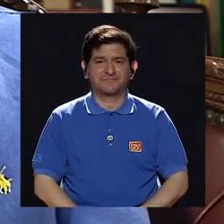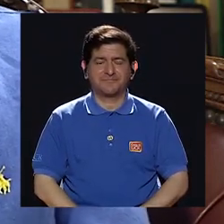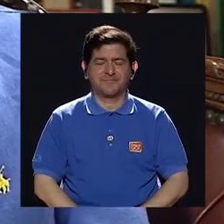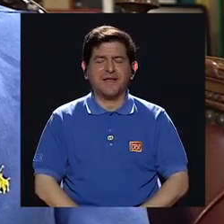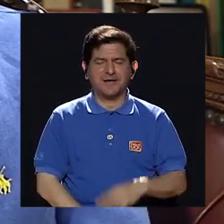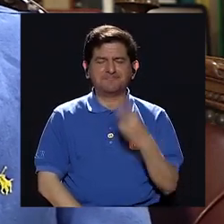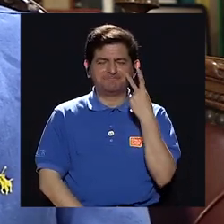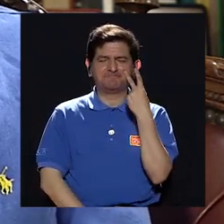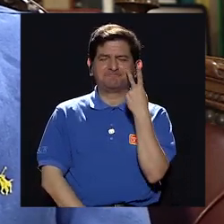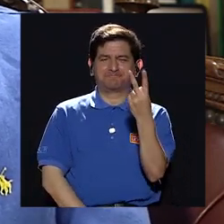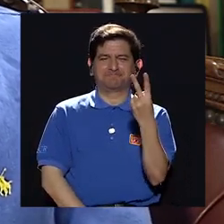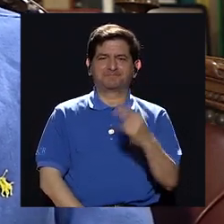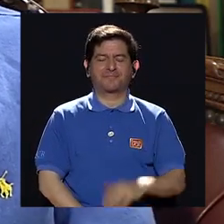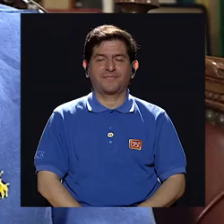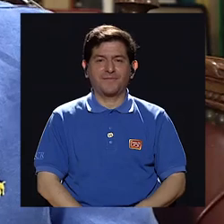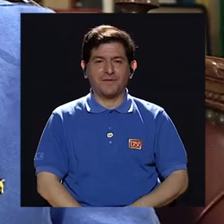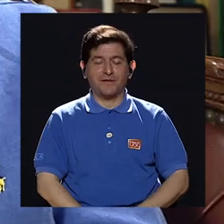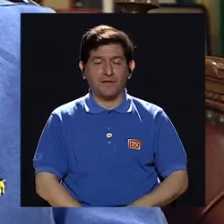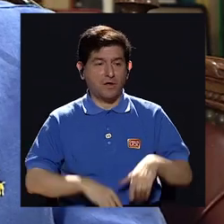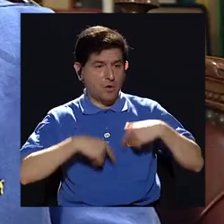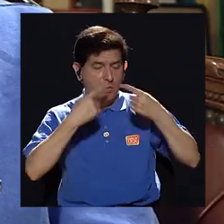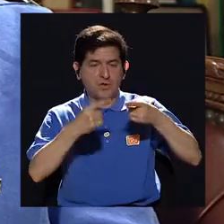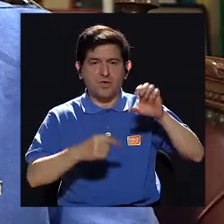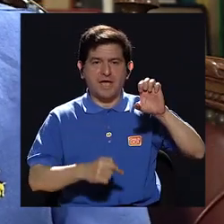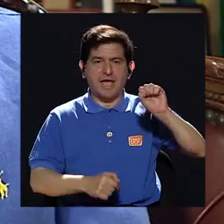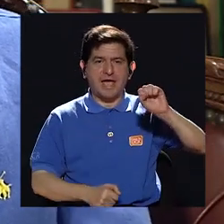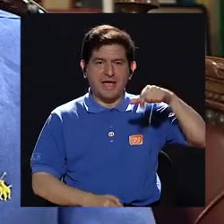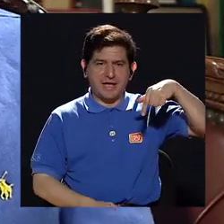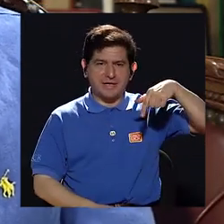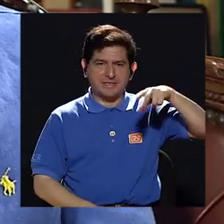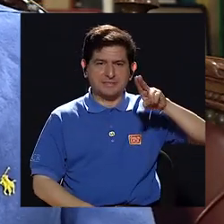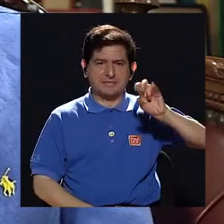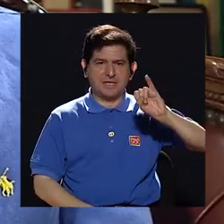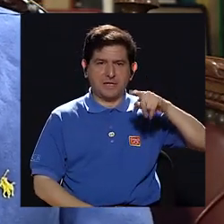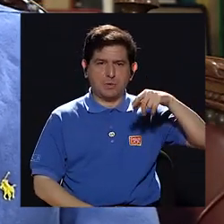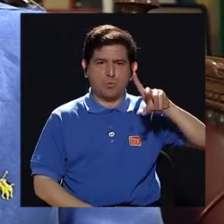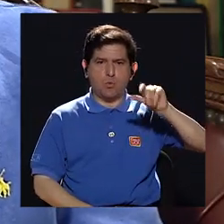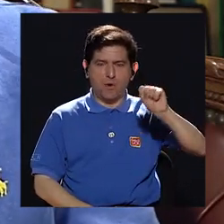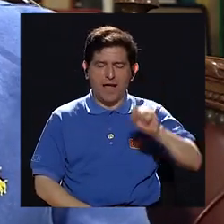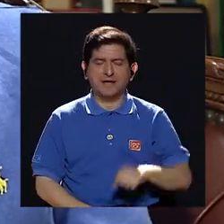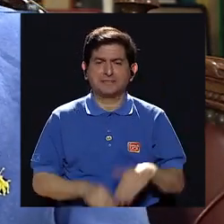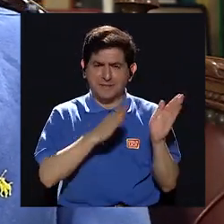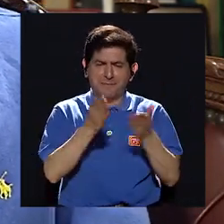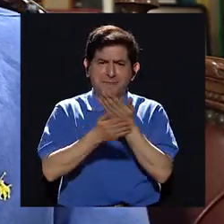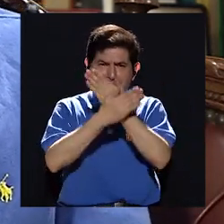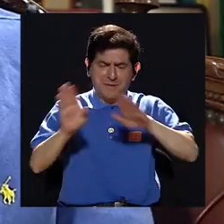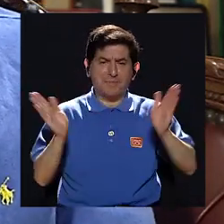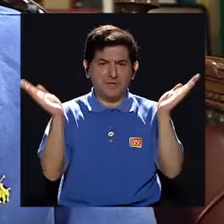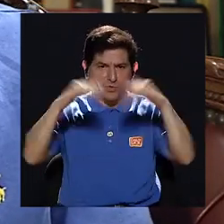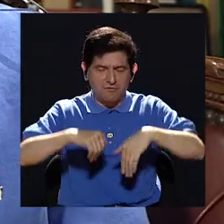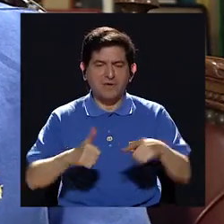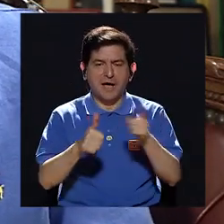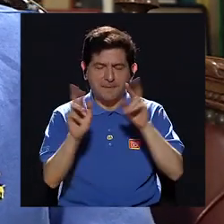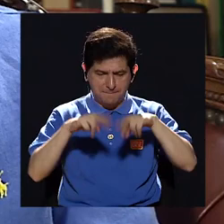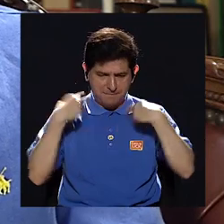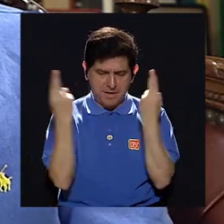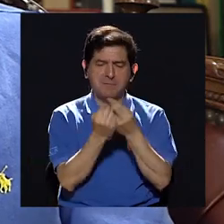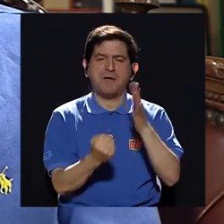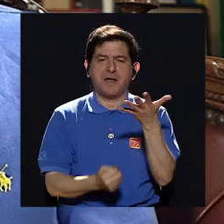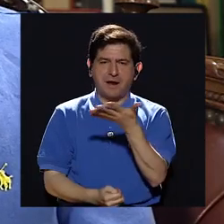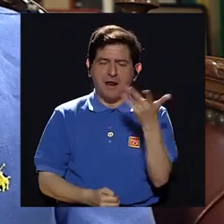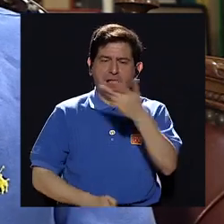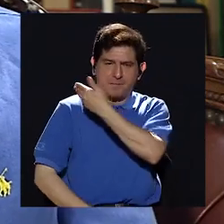Vamos a ver cuando fuimos a Esquipula no había plan de paz esa fue una reunión por primera vez los cinco